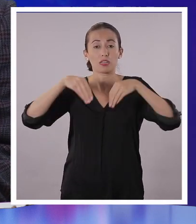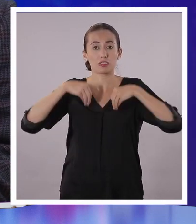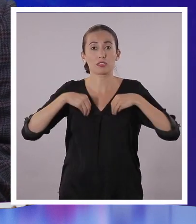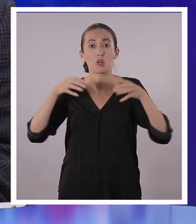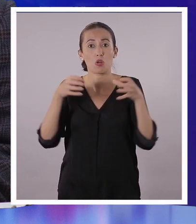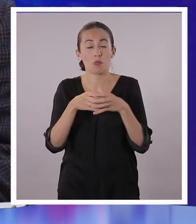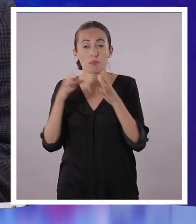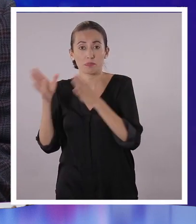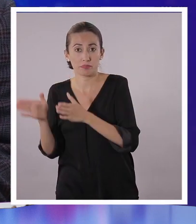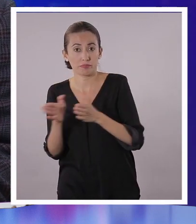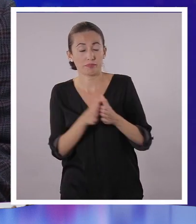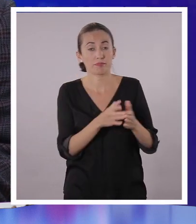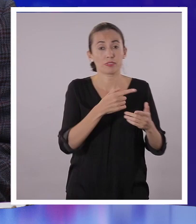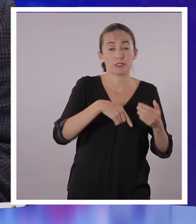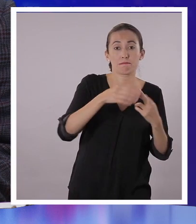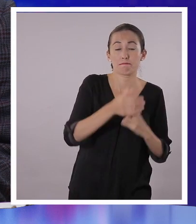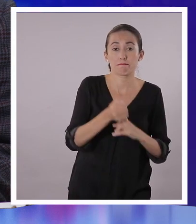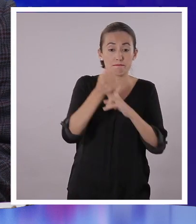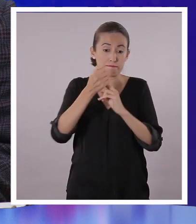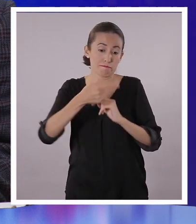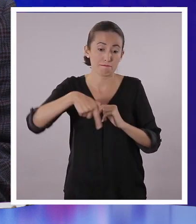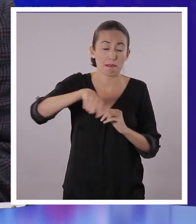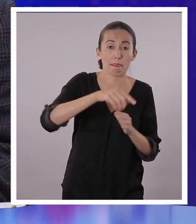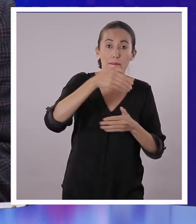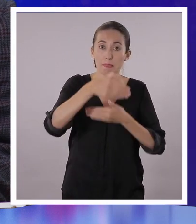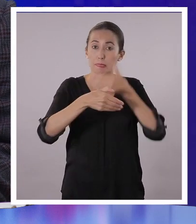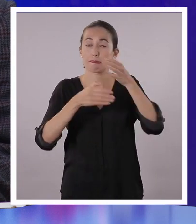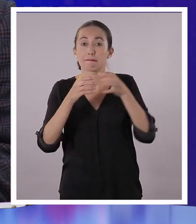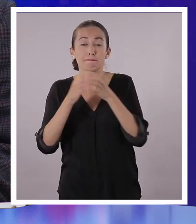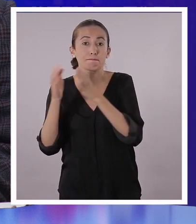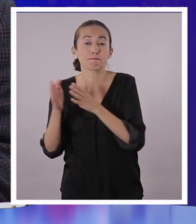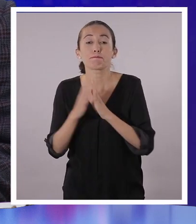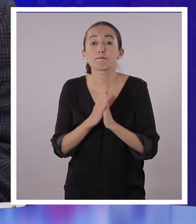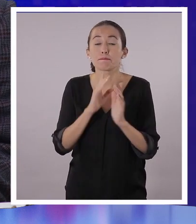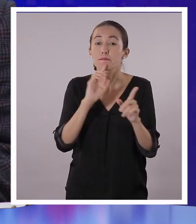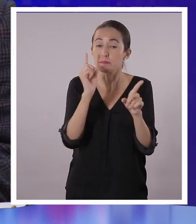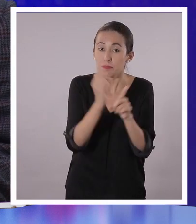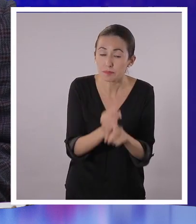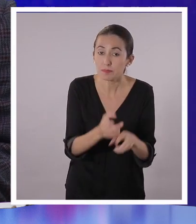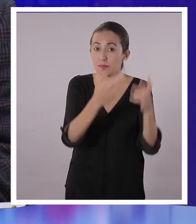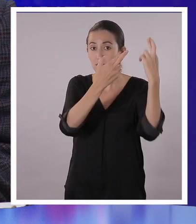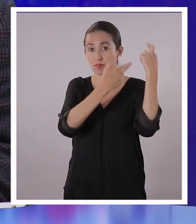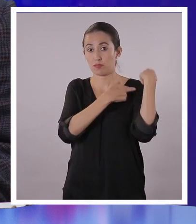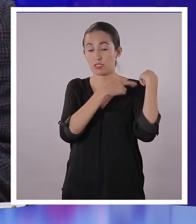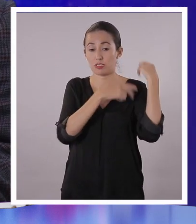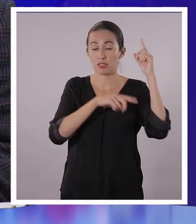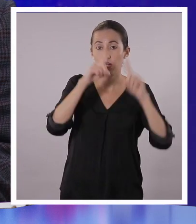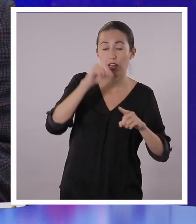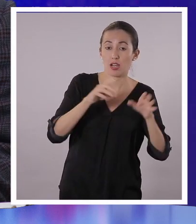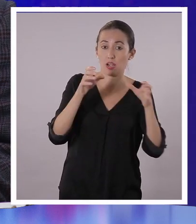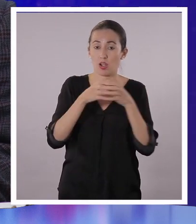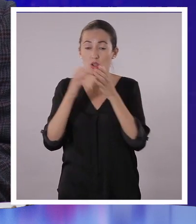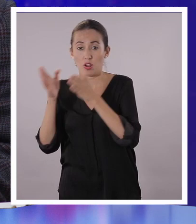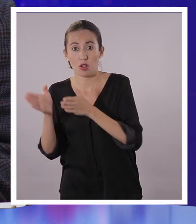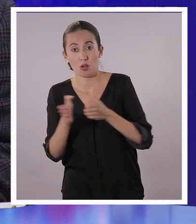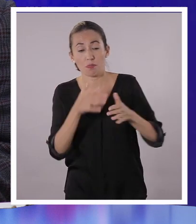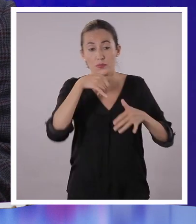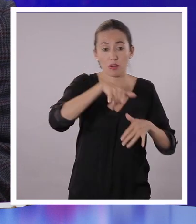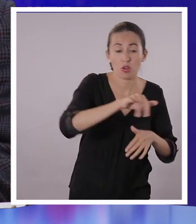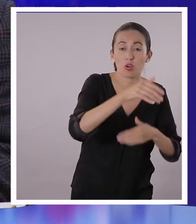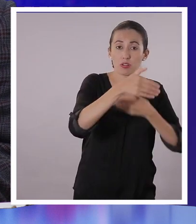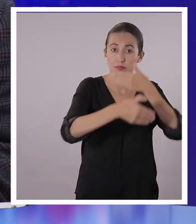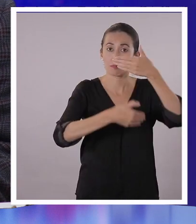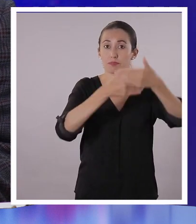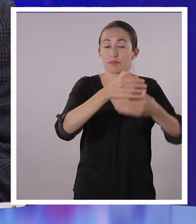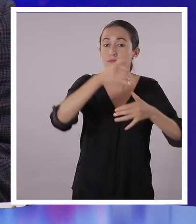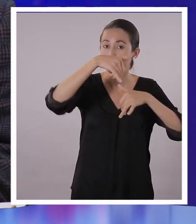aceptamos que el ser humano tiene que explotar los recursos, pero debe hacerlo de manera responsable, generando un impacto mínimo en el